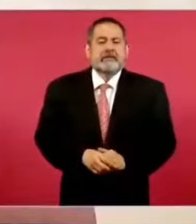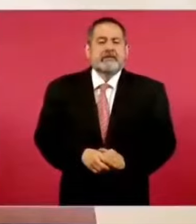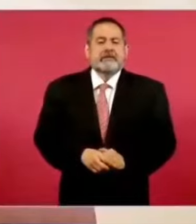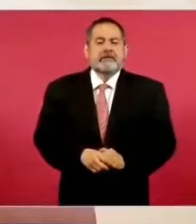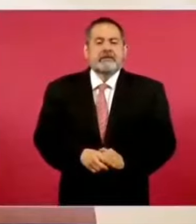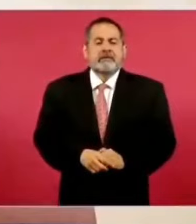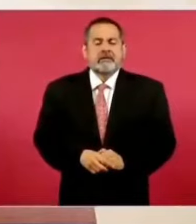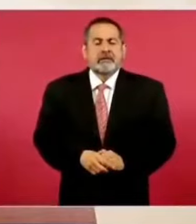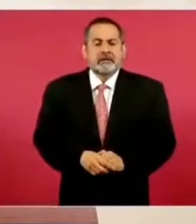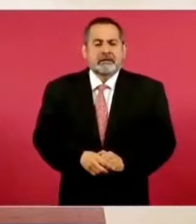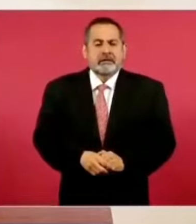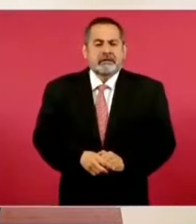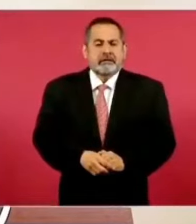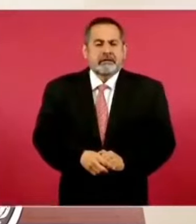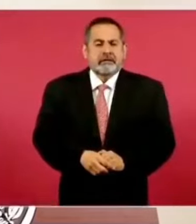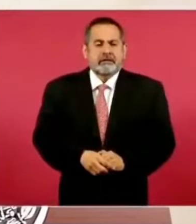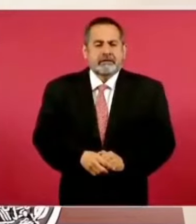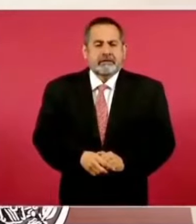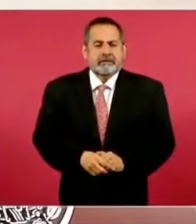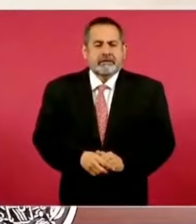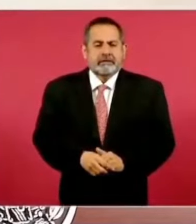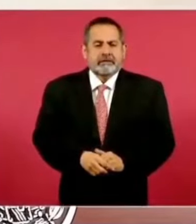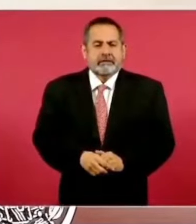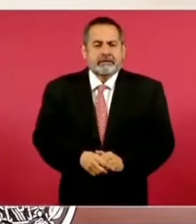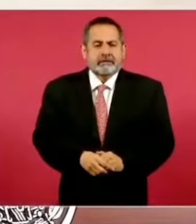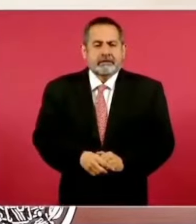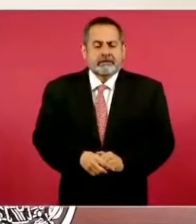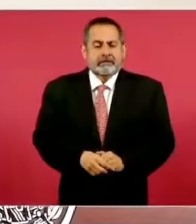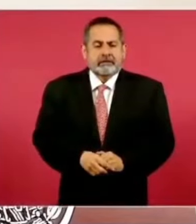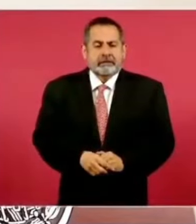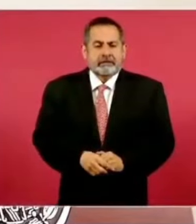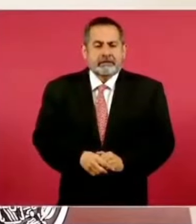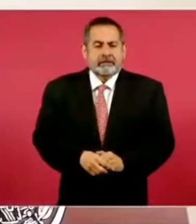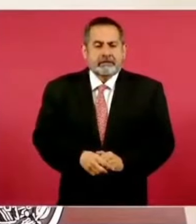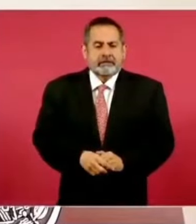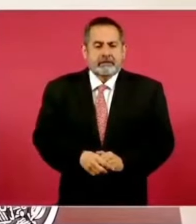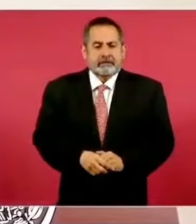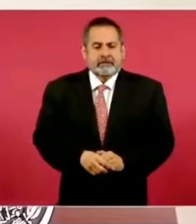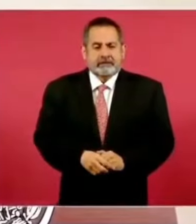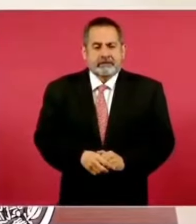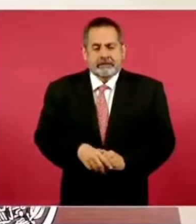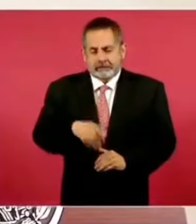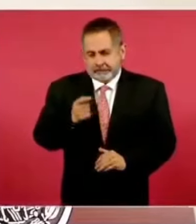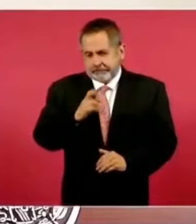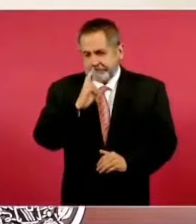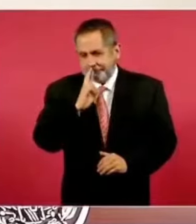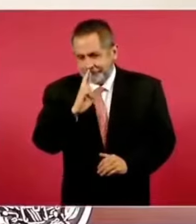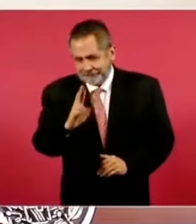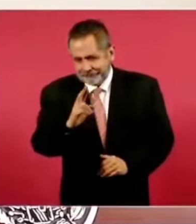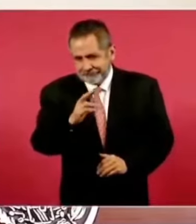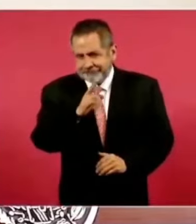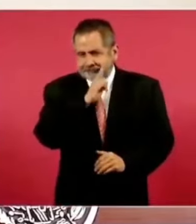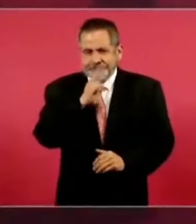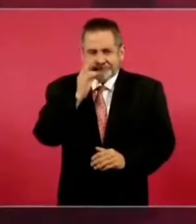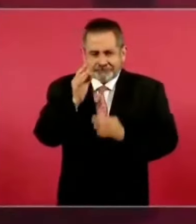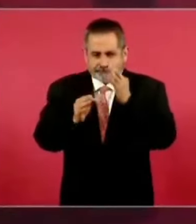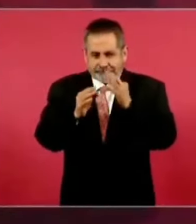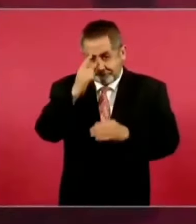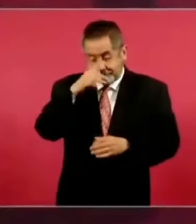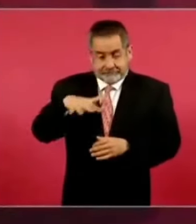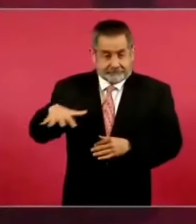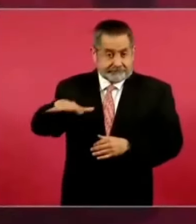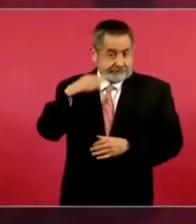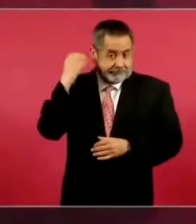Te voy a dar una noticia para Oaxaca.